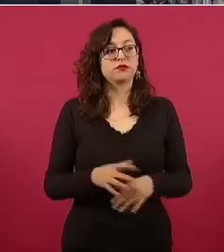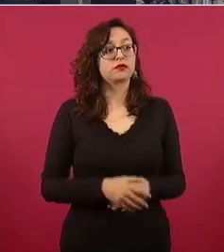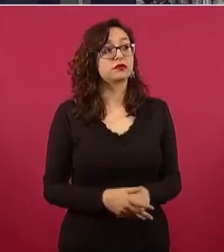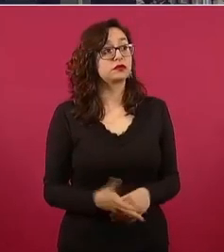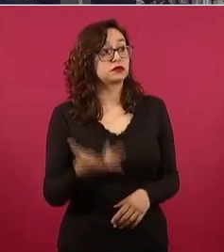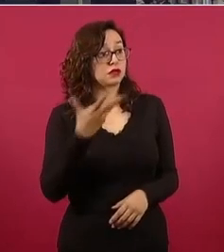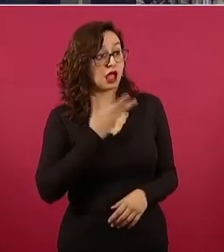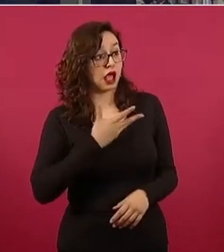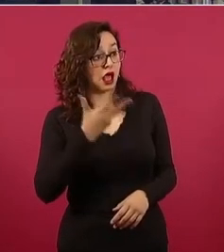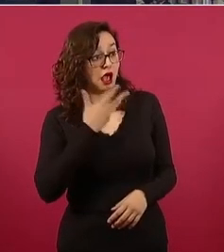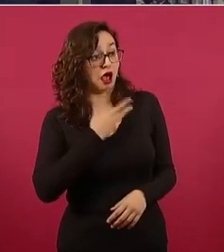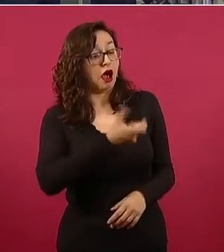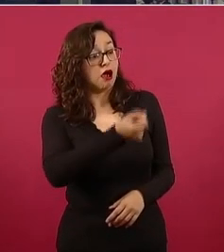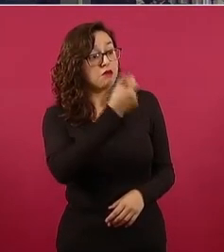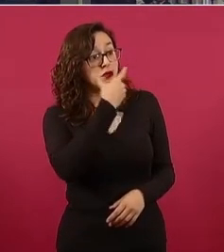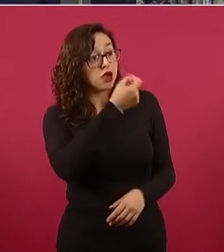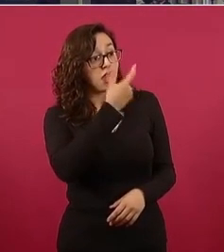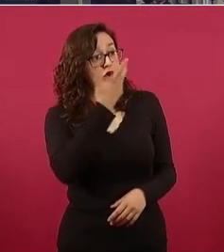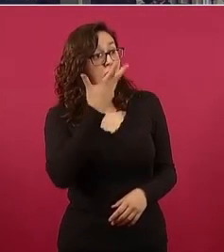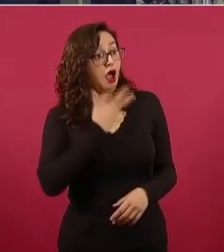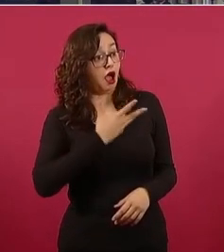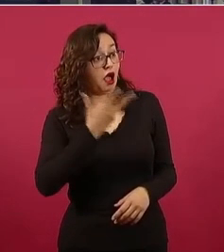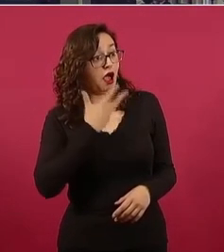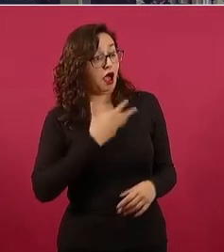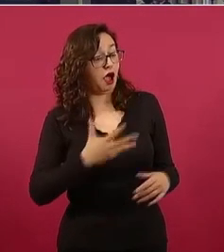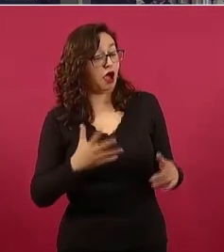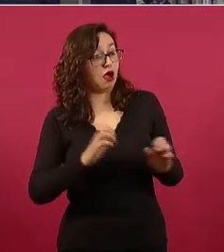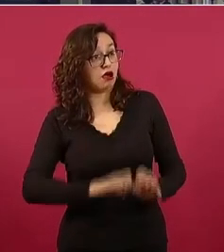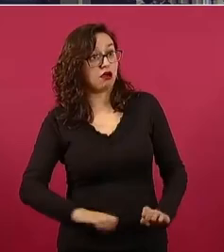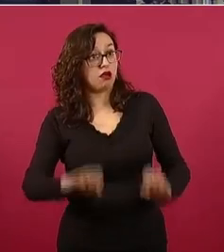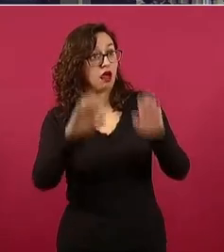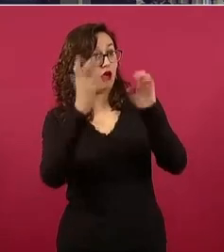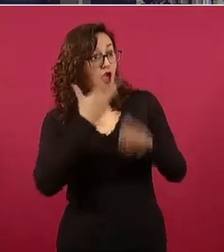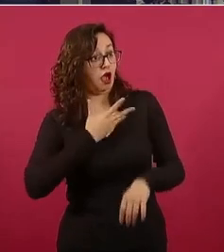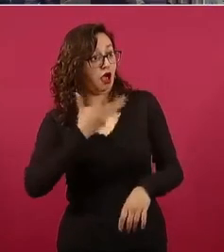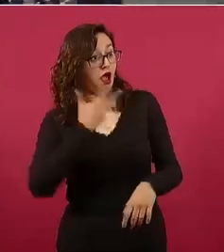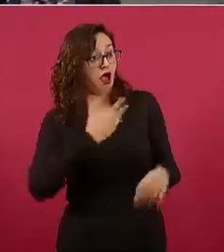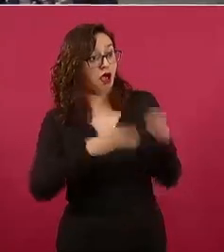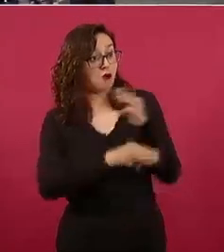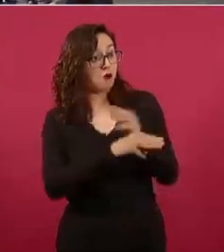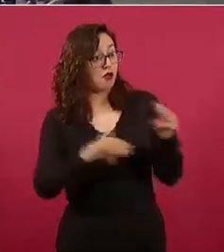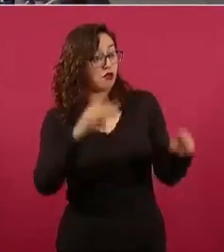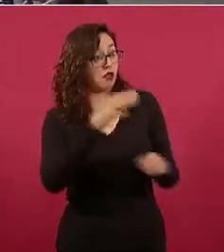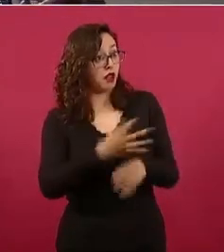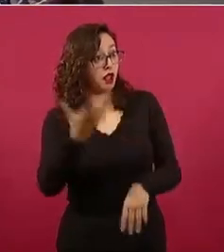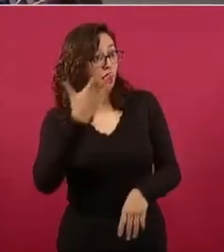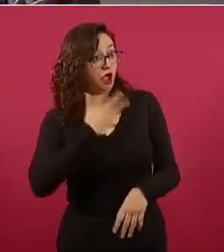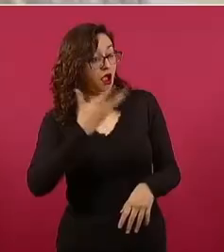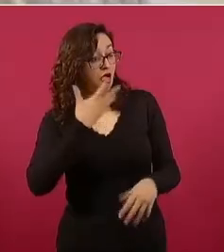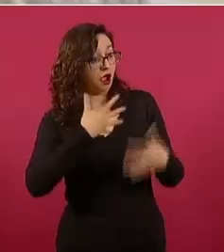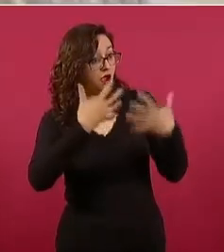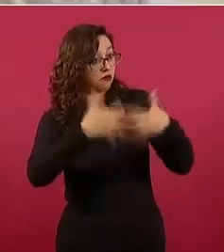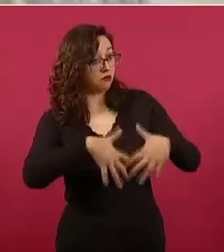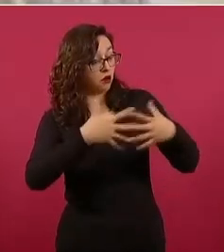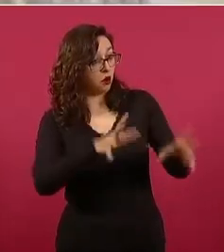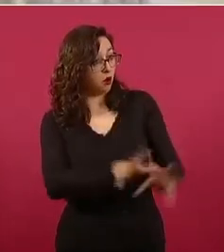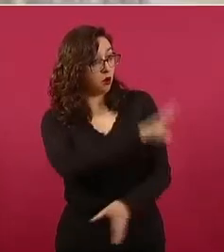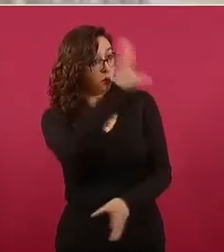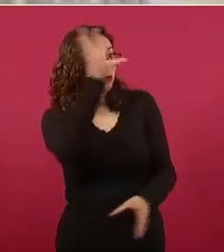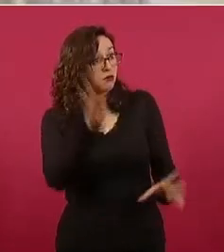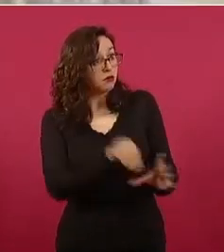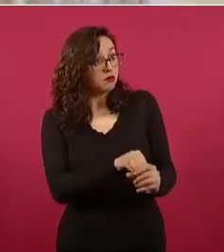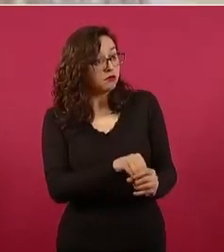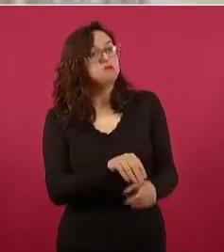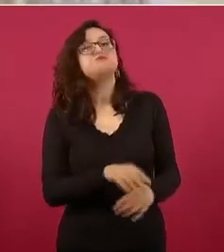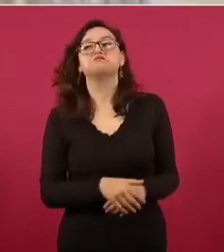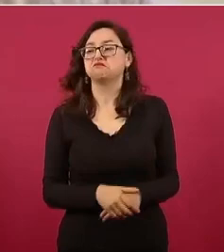infraestructura y medicamentos y aditamentos para que estos médicos puedan trabajar? Aquí, en Nayarit. Este